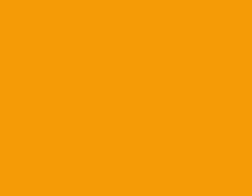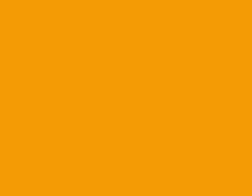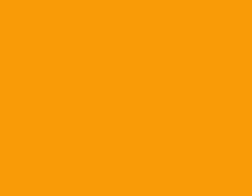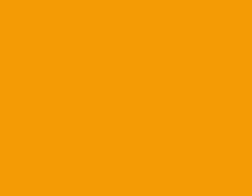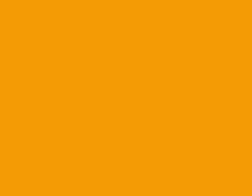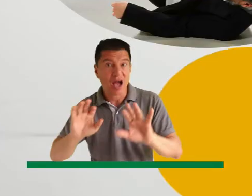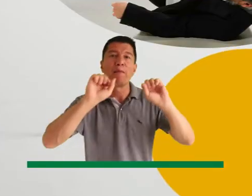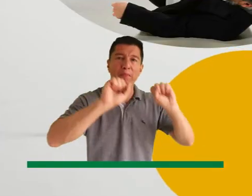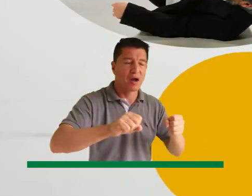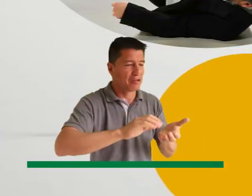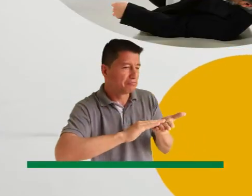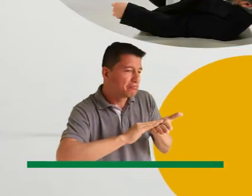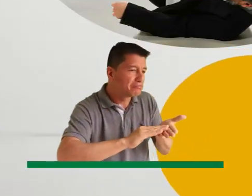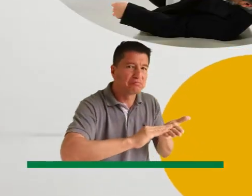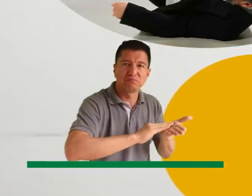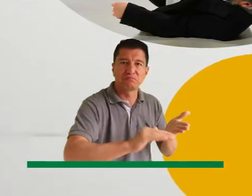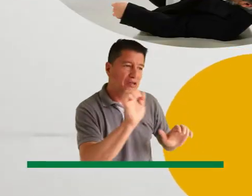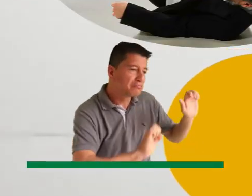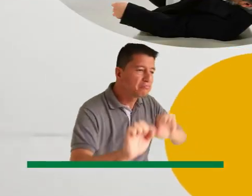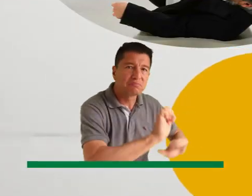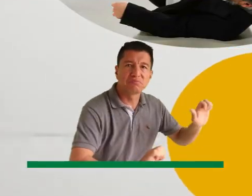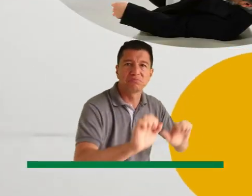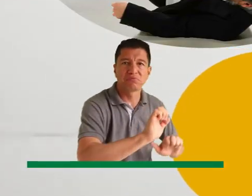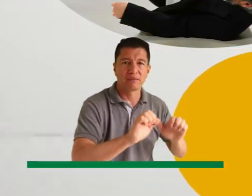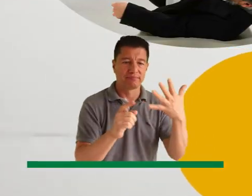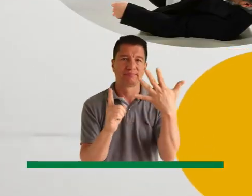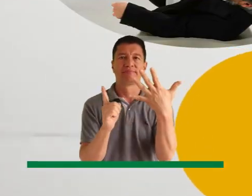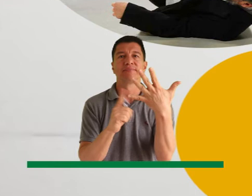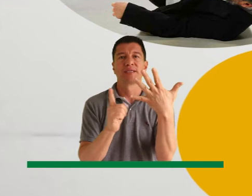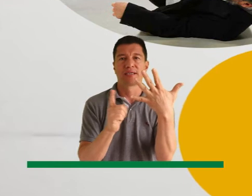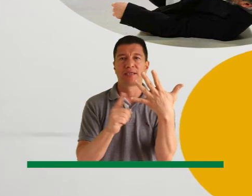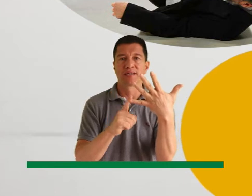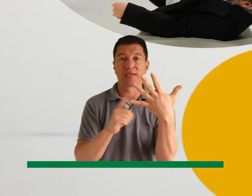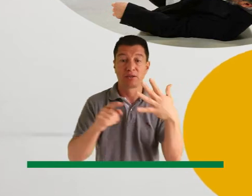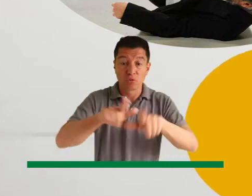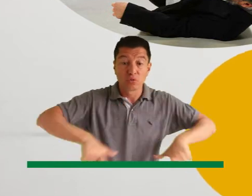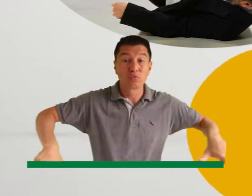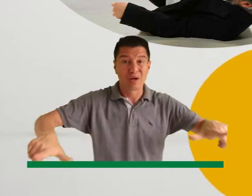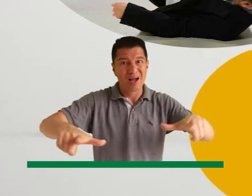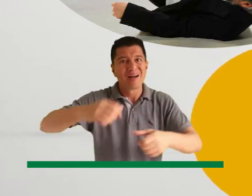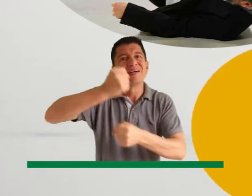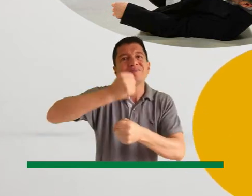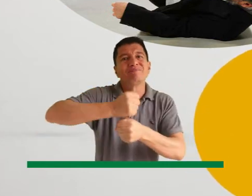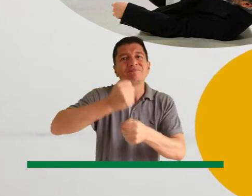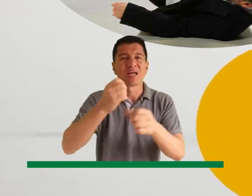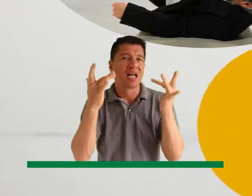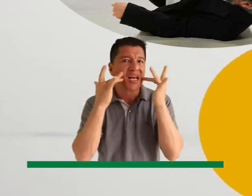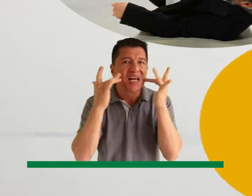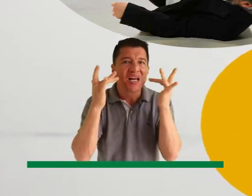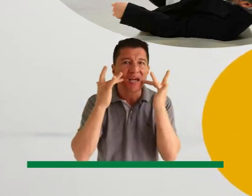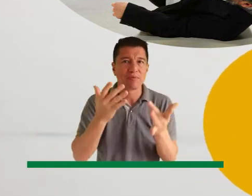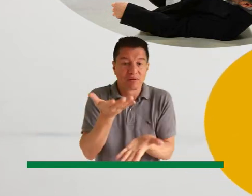Mantén tu área de trabajo limpia y seca para evitar posibles caídas o contacto con equipos que